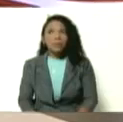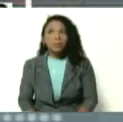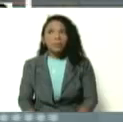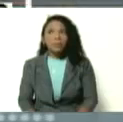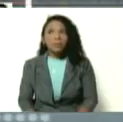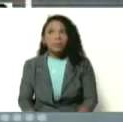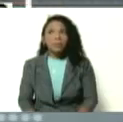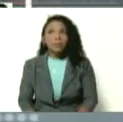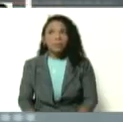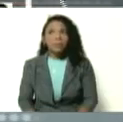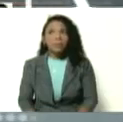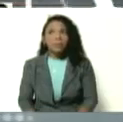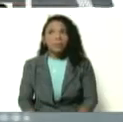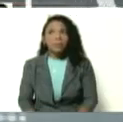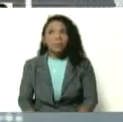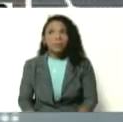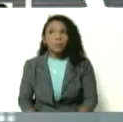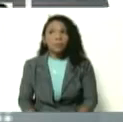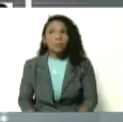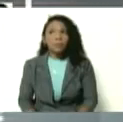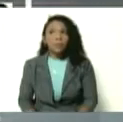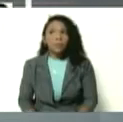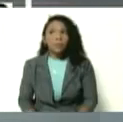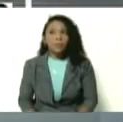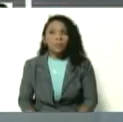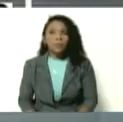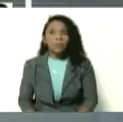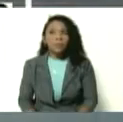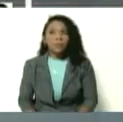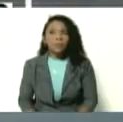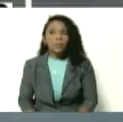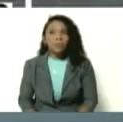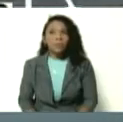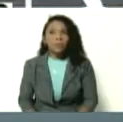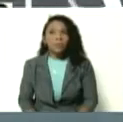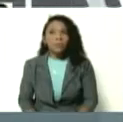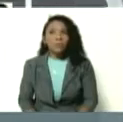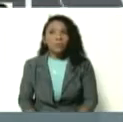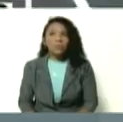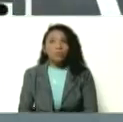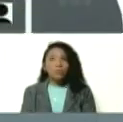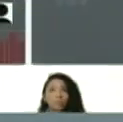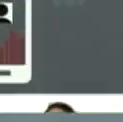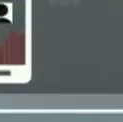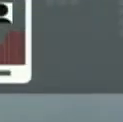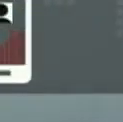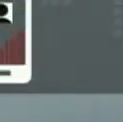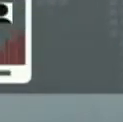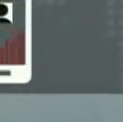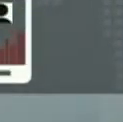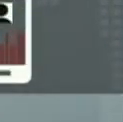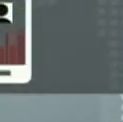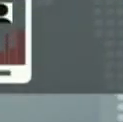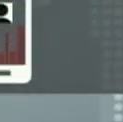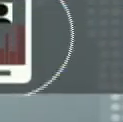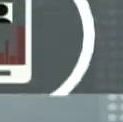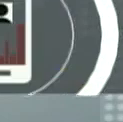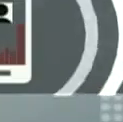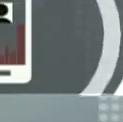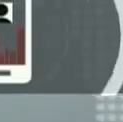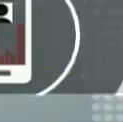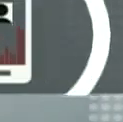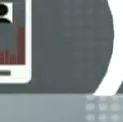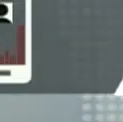frontera, para recibir esta ayuda humanitaria del gobierno venezolano, muy importante en este momento, al pueblo de Amazonas,